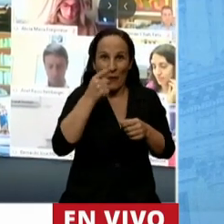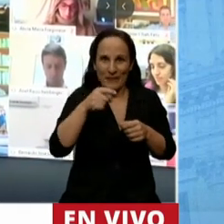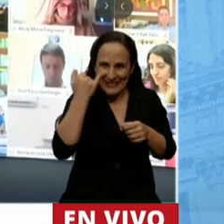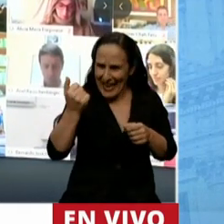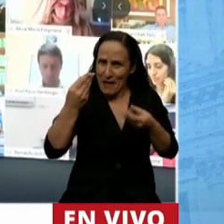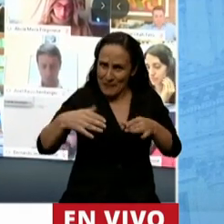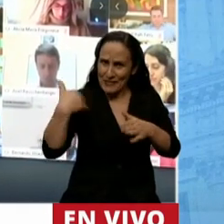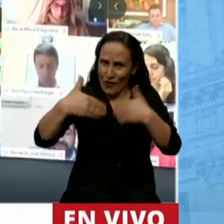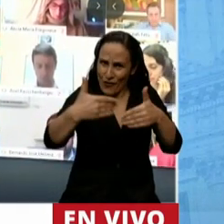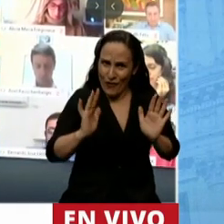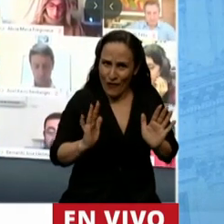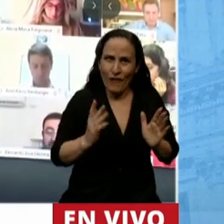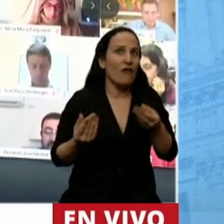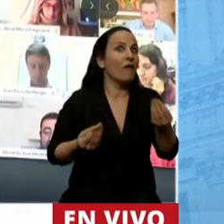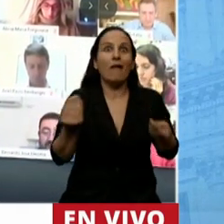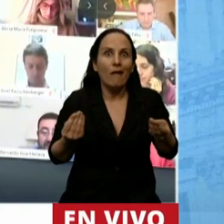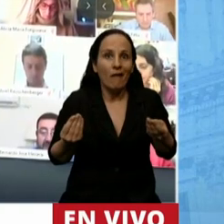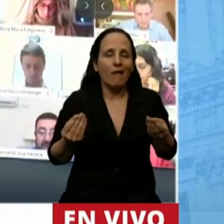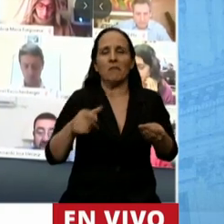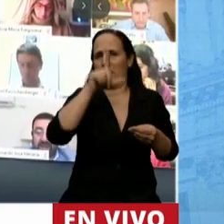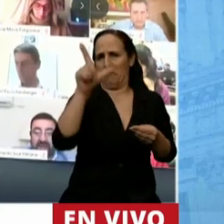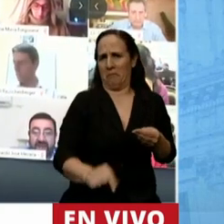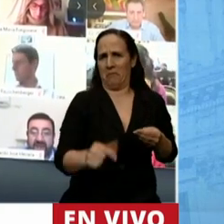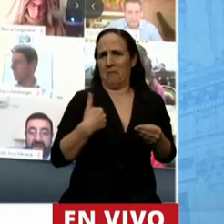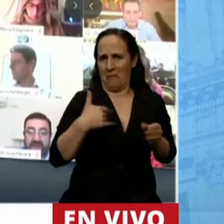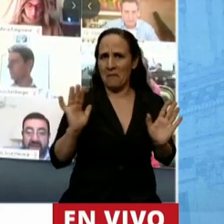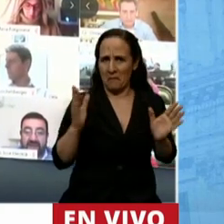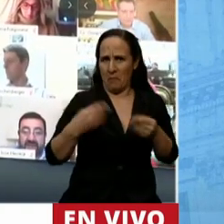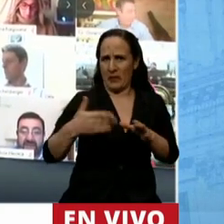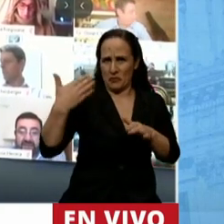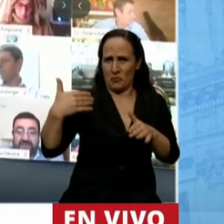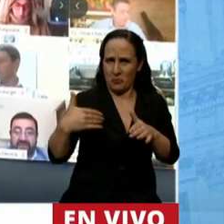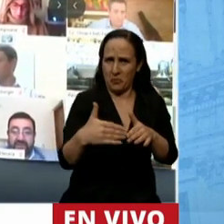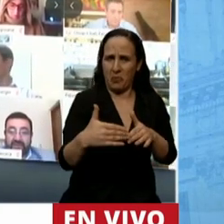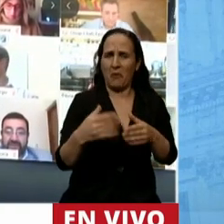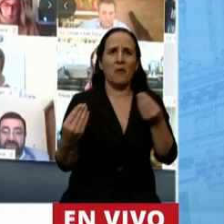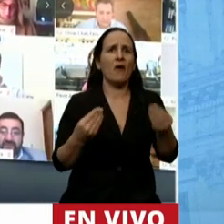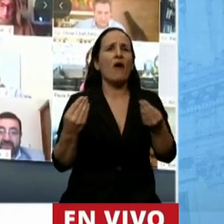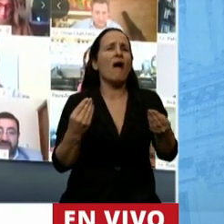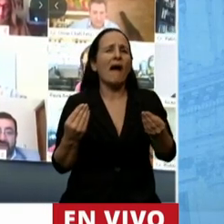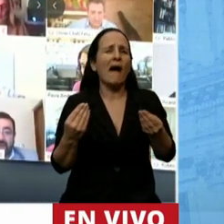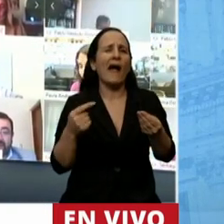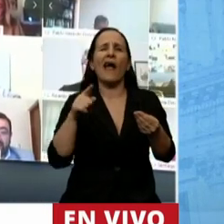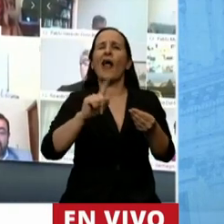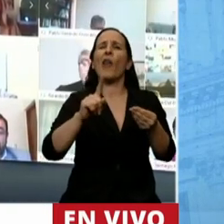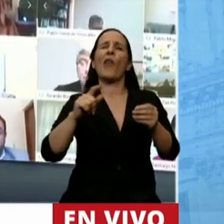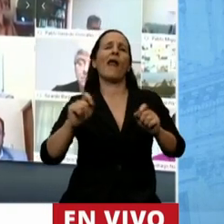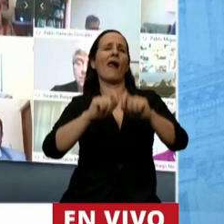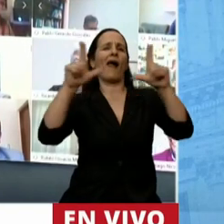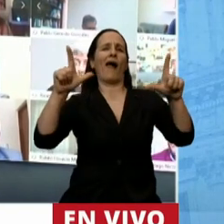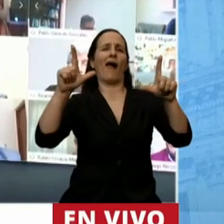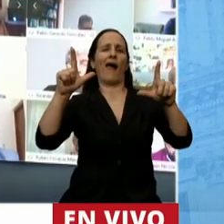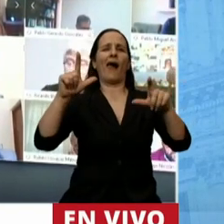en gran parte del territorio nacional sin buscar ponerle ningún cartel de bandería